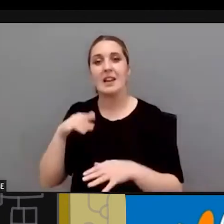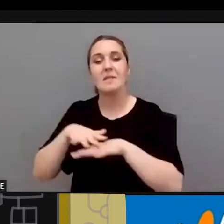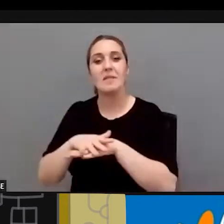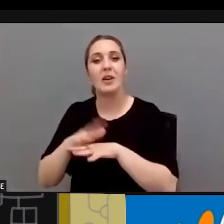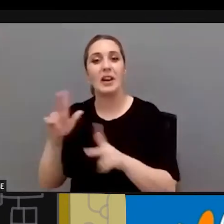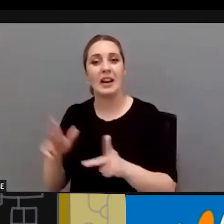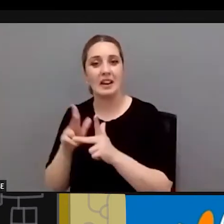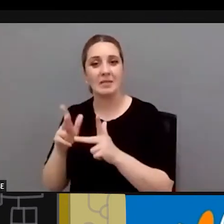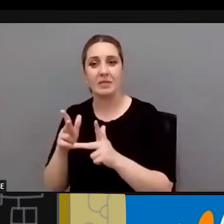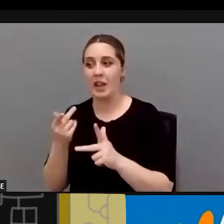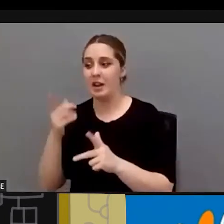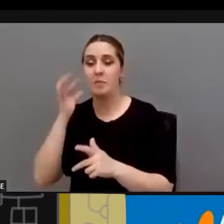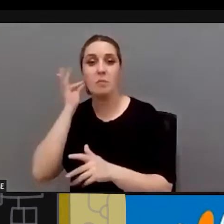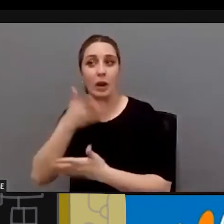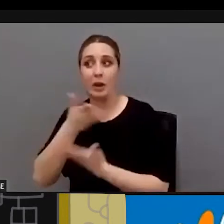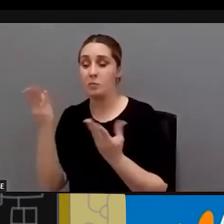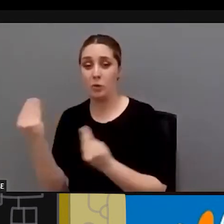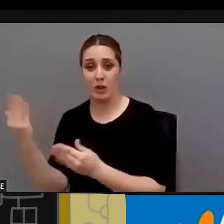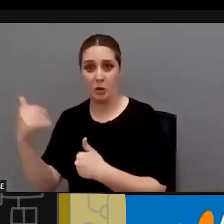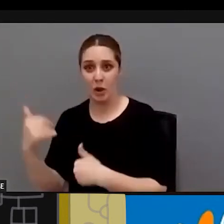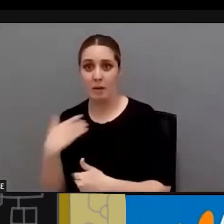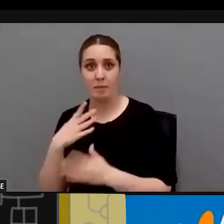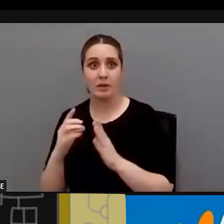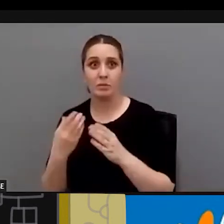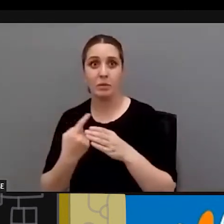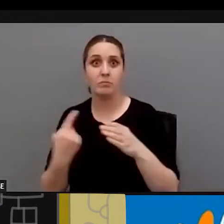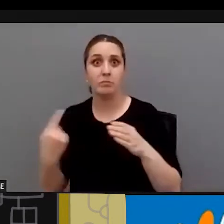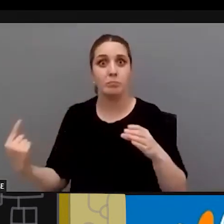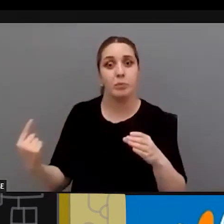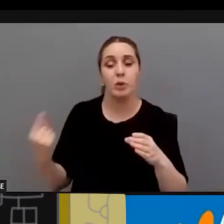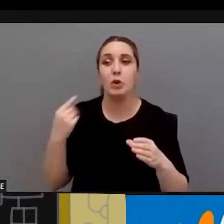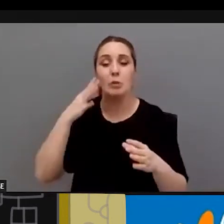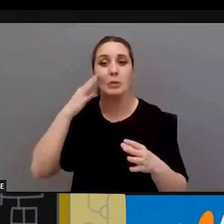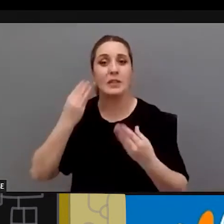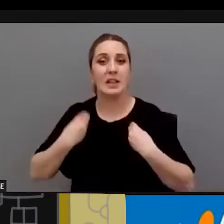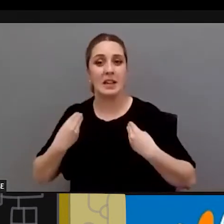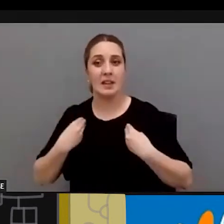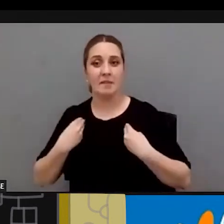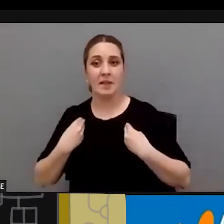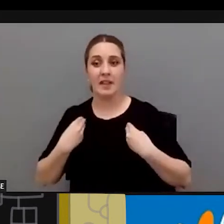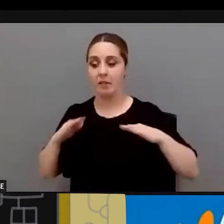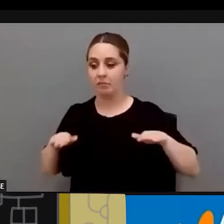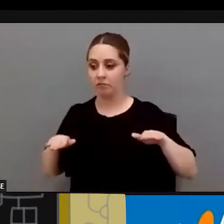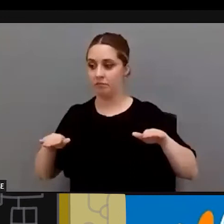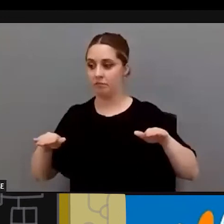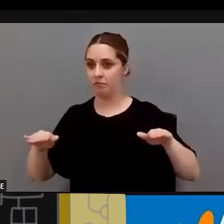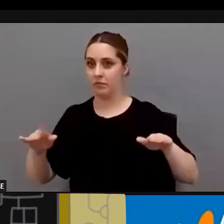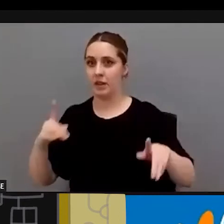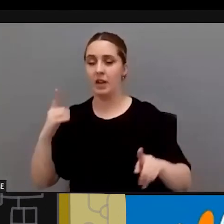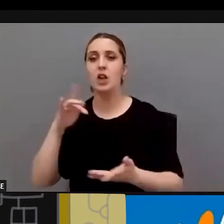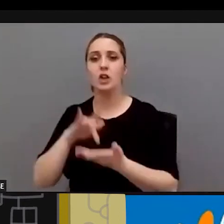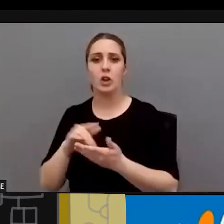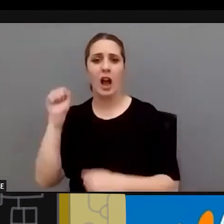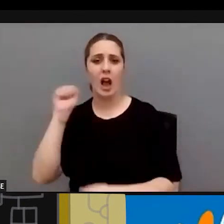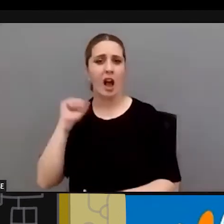y que por lo tanto está completamente al margen es como si tuviera una vida paralela a como discurren la vida nos hemos encontrado casos así en los últimos